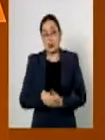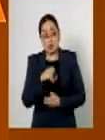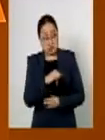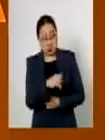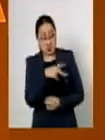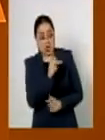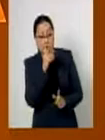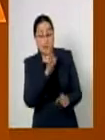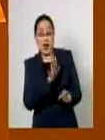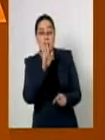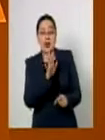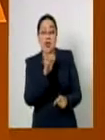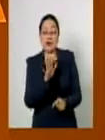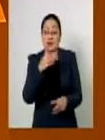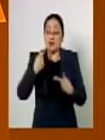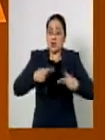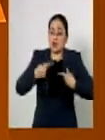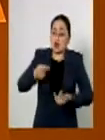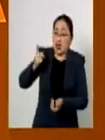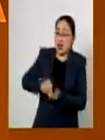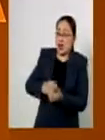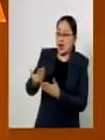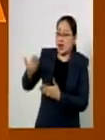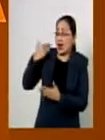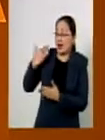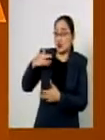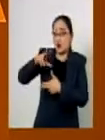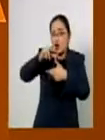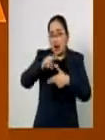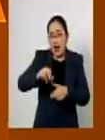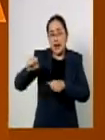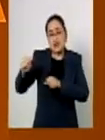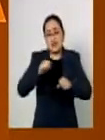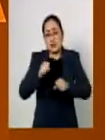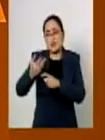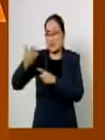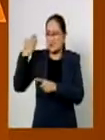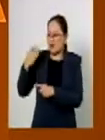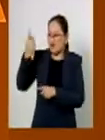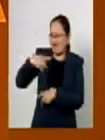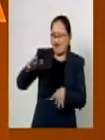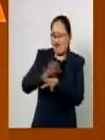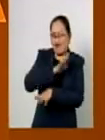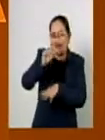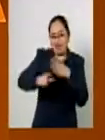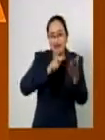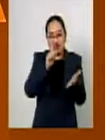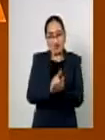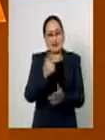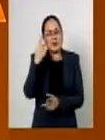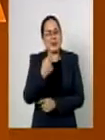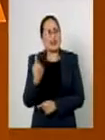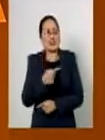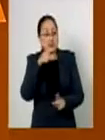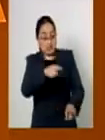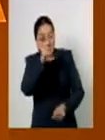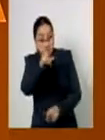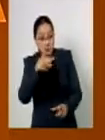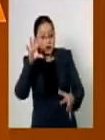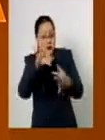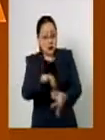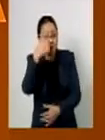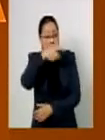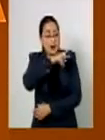quisieron utilizar a los damnificados de los recientes huracanes y sismos para modificar la ley no porque les preocupe